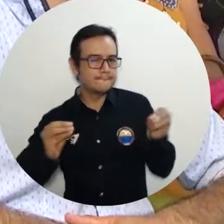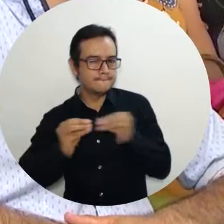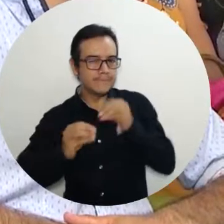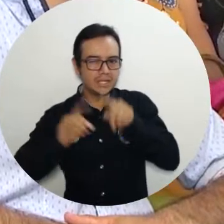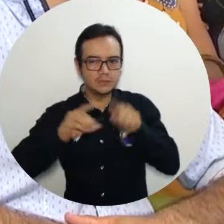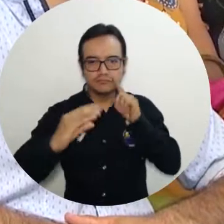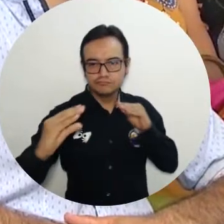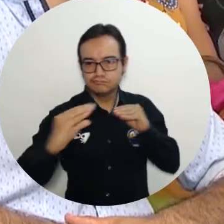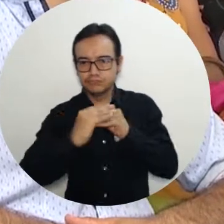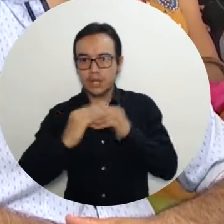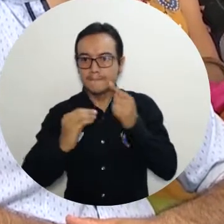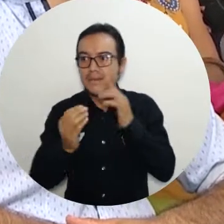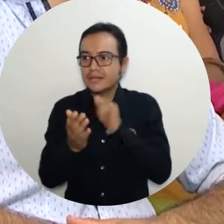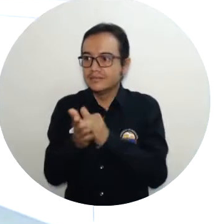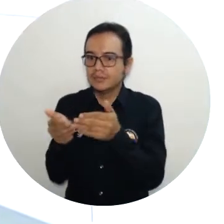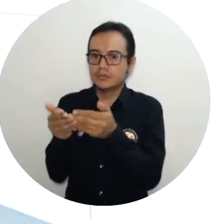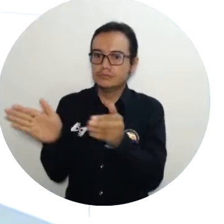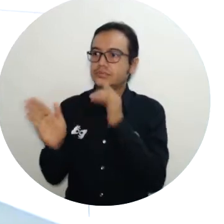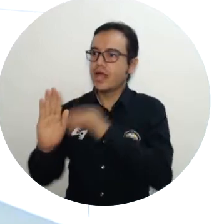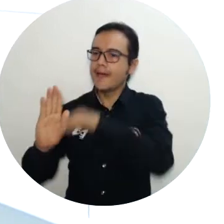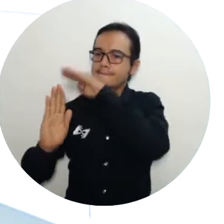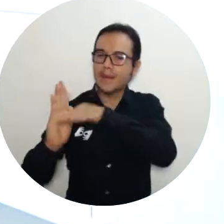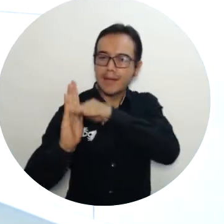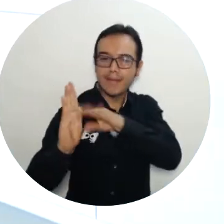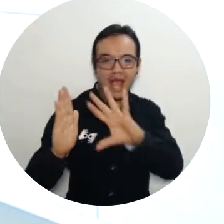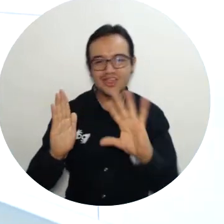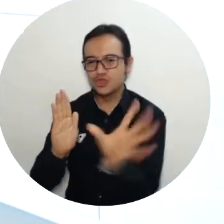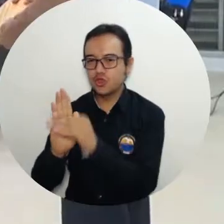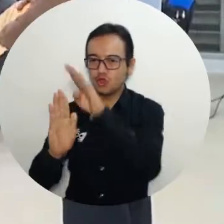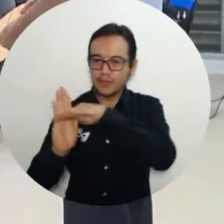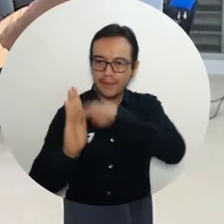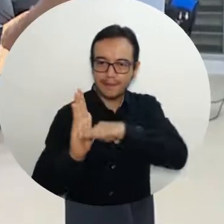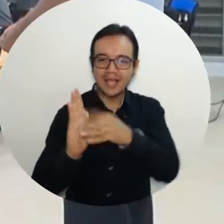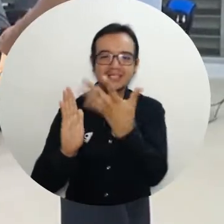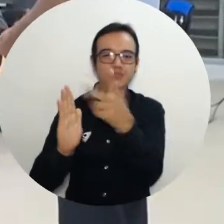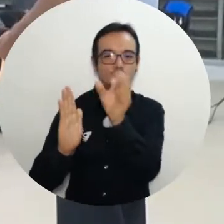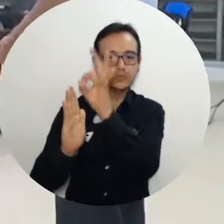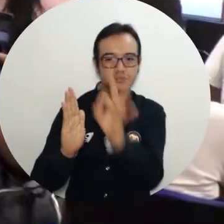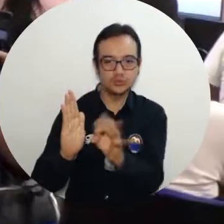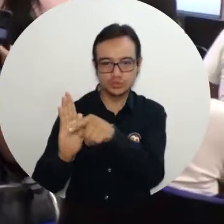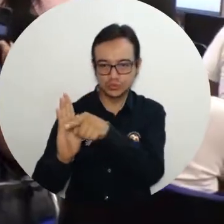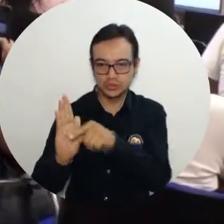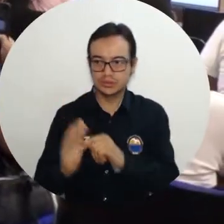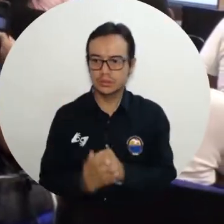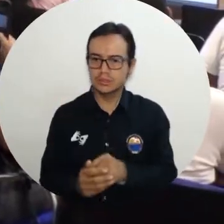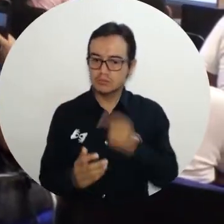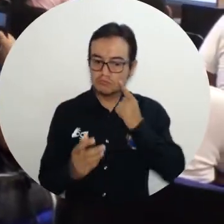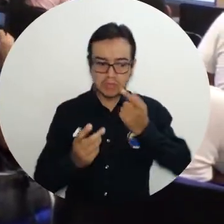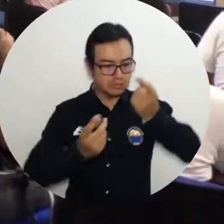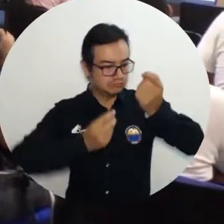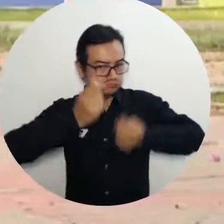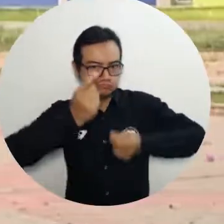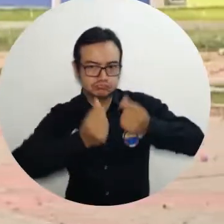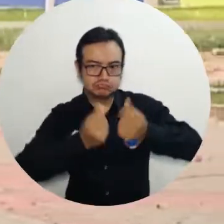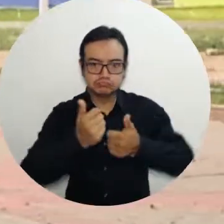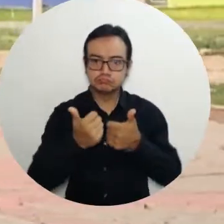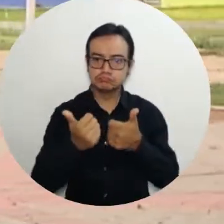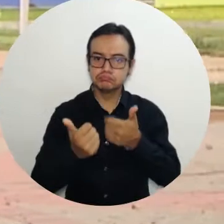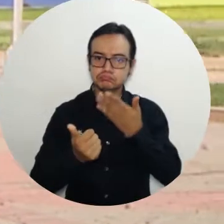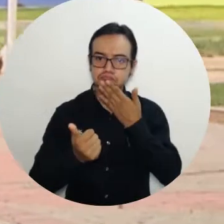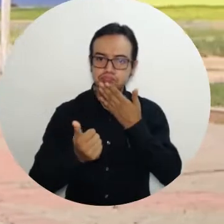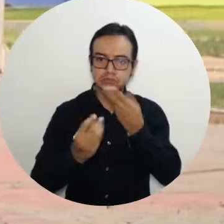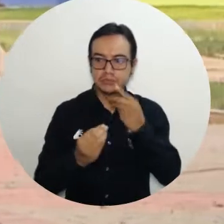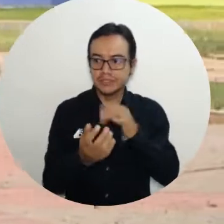otorgaron el alivio del 50% a todos los estudiantes de la Universidad de Magdalena. Seguimos contando con presupuestos importantes